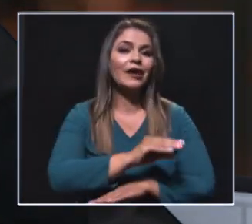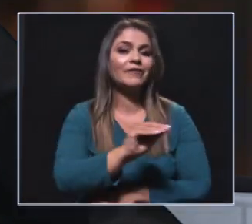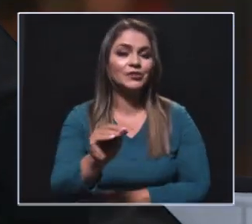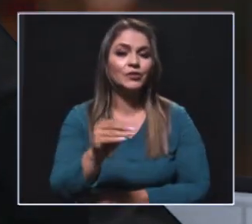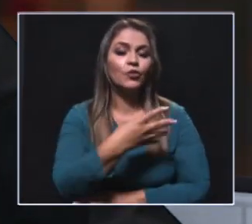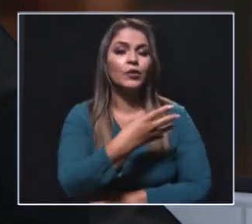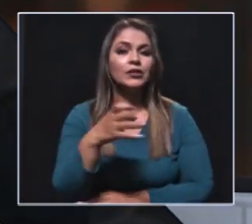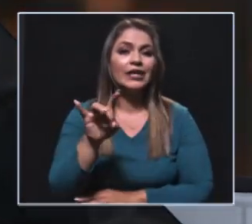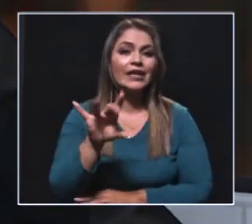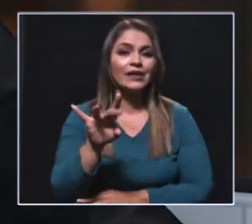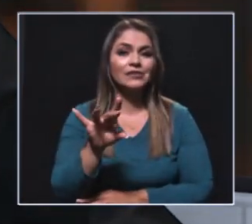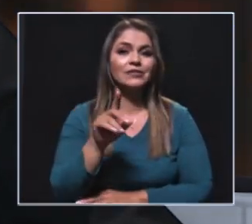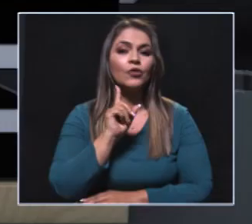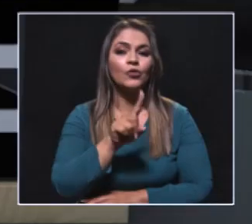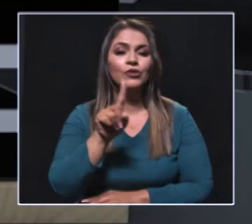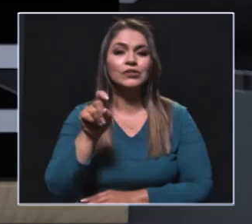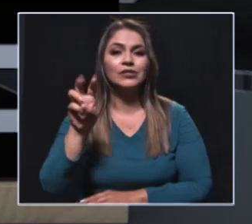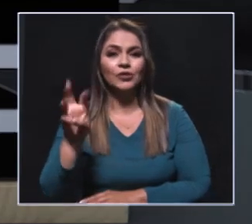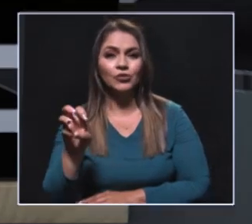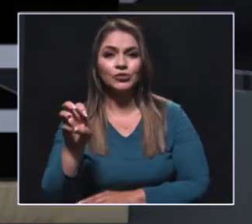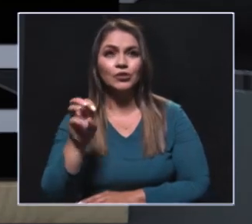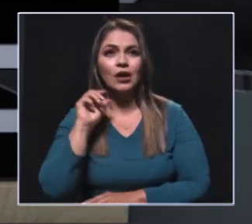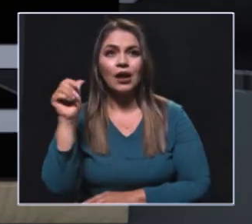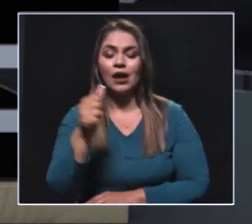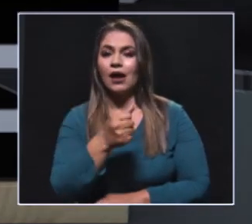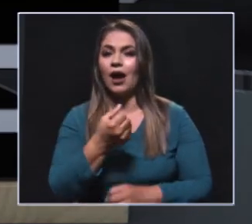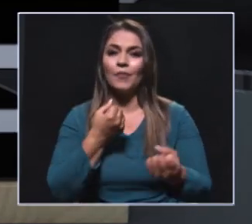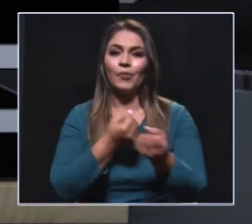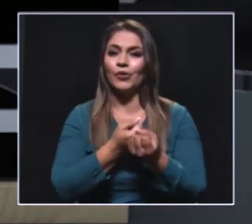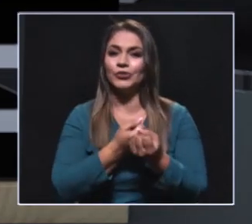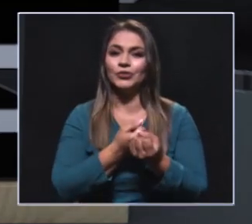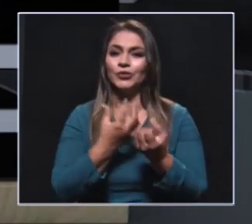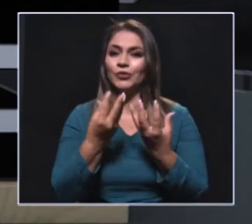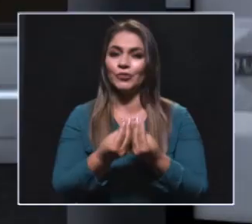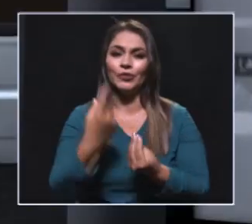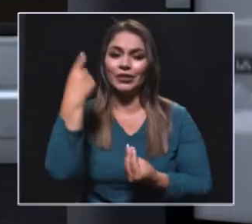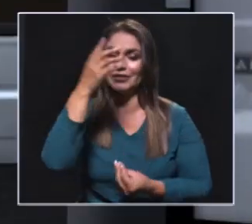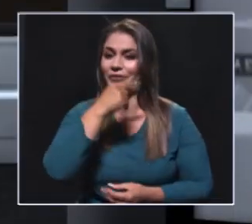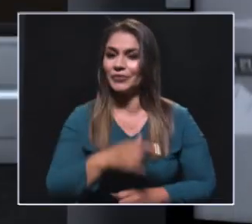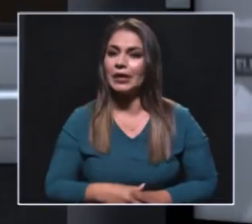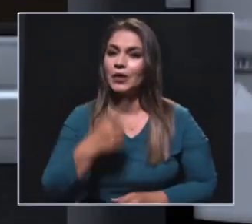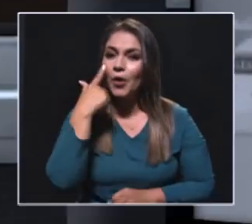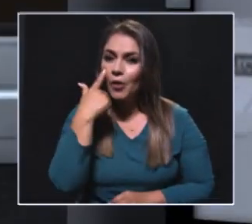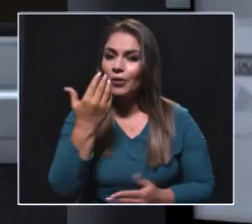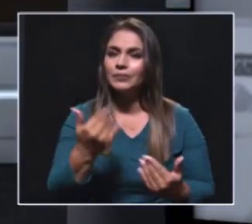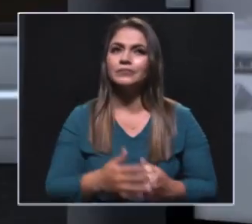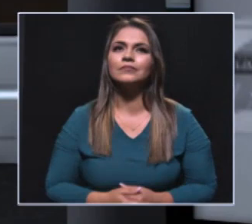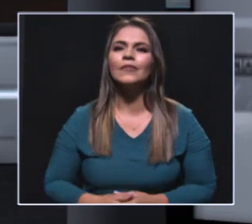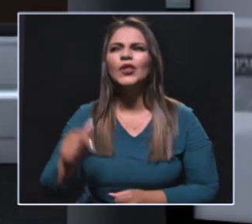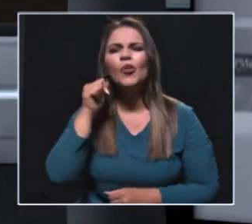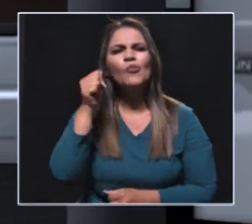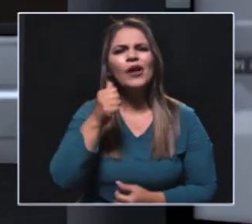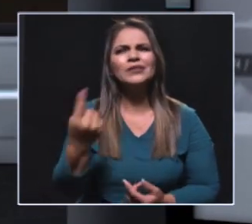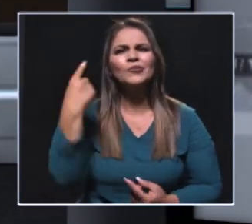de las 415, 168 mujeres que no tienen el aval. Hablemos ahora de por qué decidieron hacer política, qué las